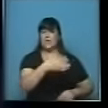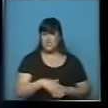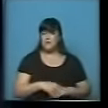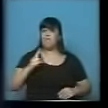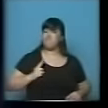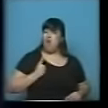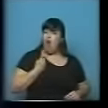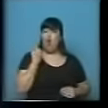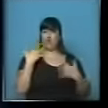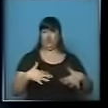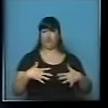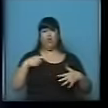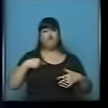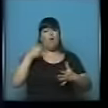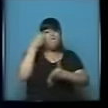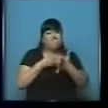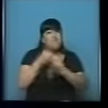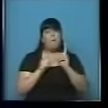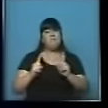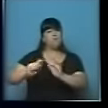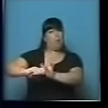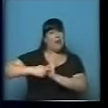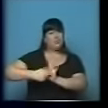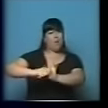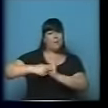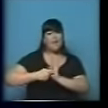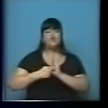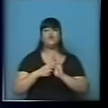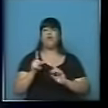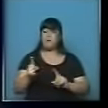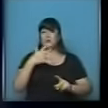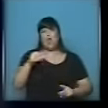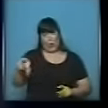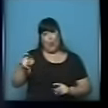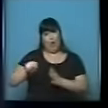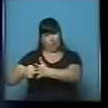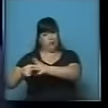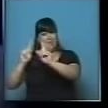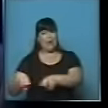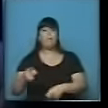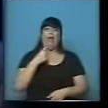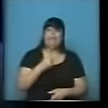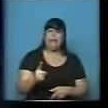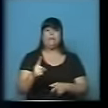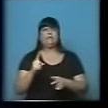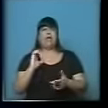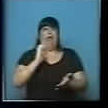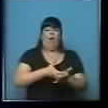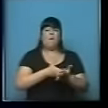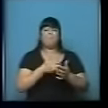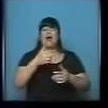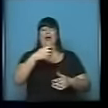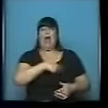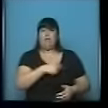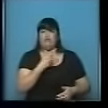que enfrenté las mismas presiones que seguramente él tuvo, que iban a desfinanciar las prepagas.